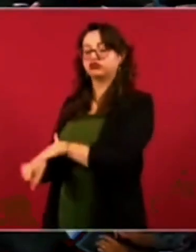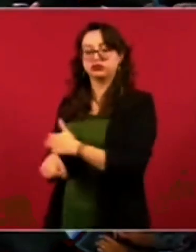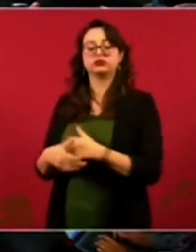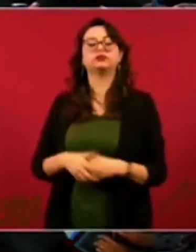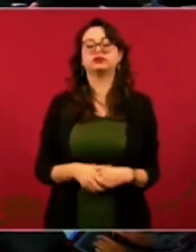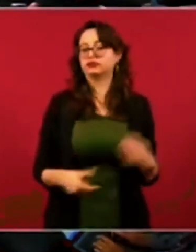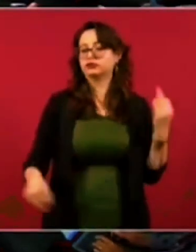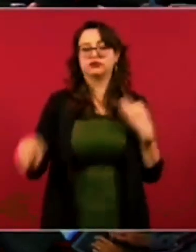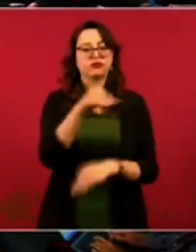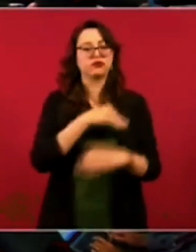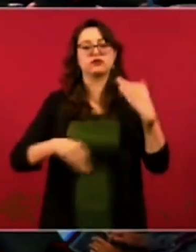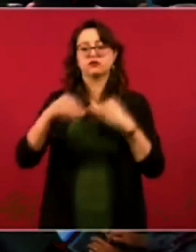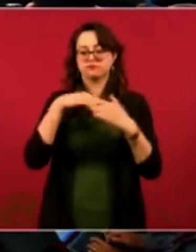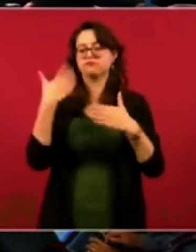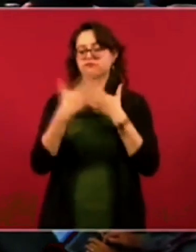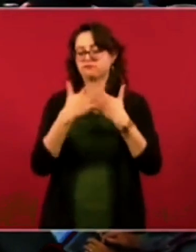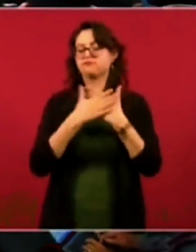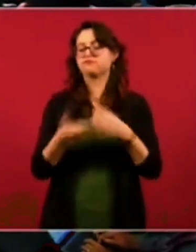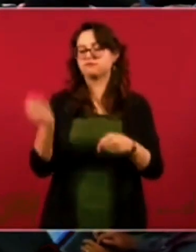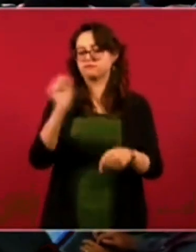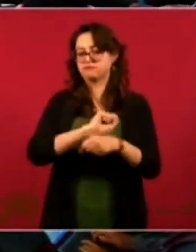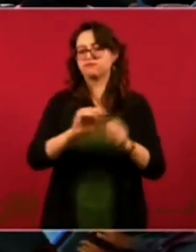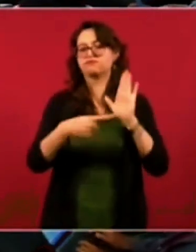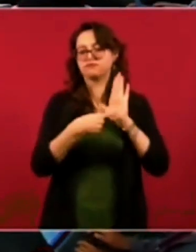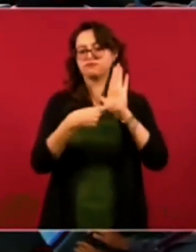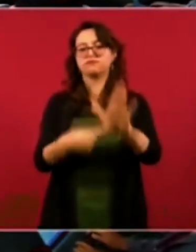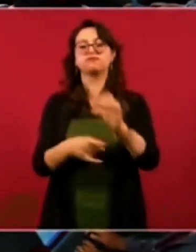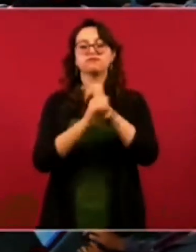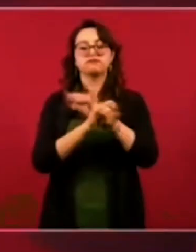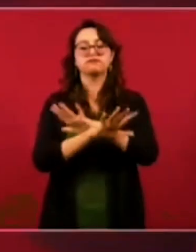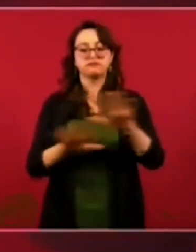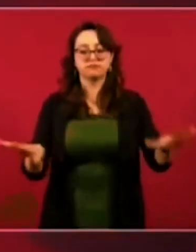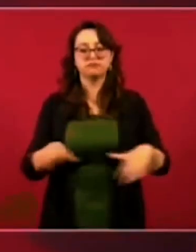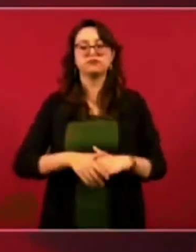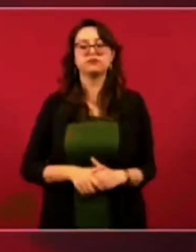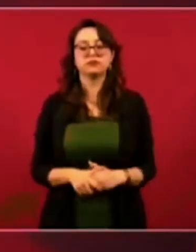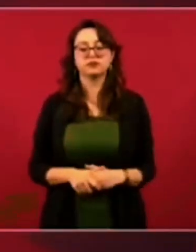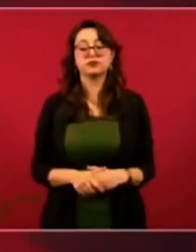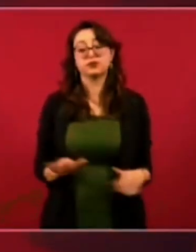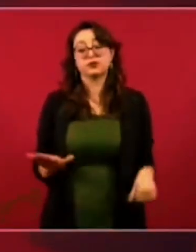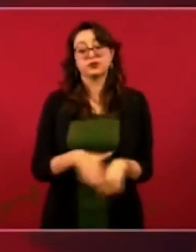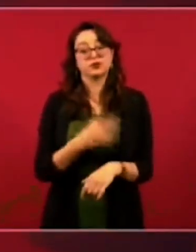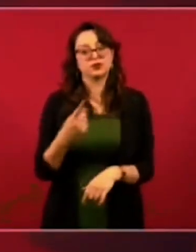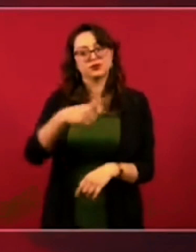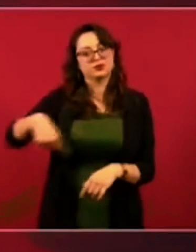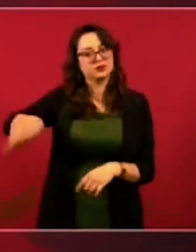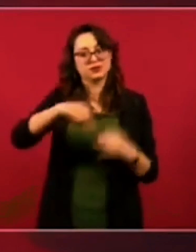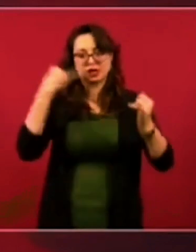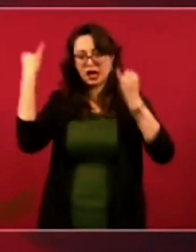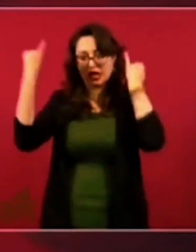todo completo. ¿Por qué? Ustedes llevan esa intención,